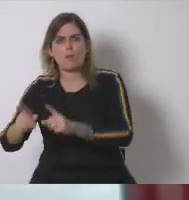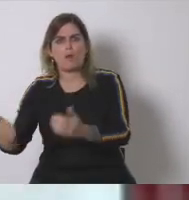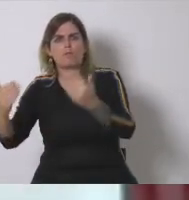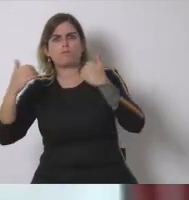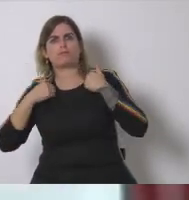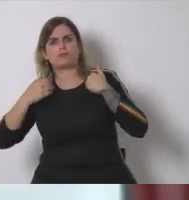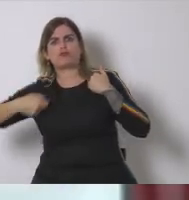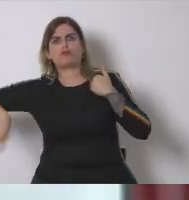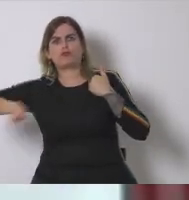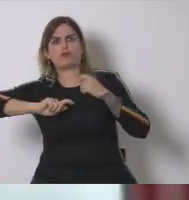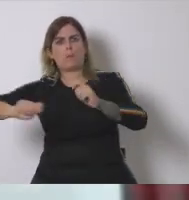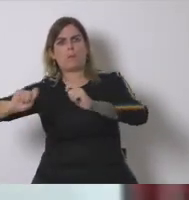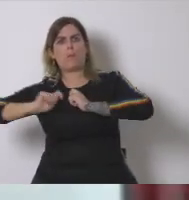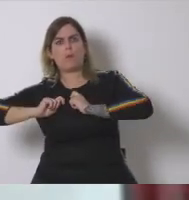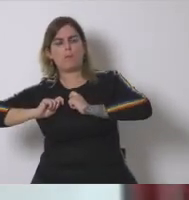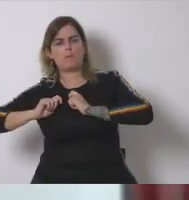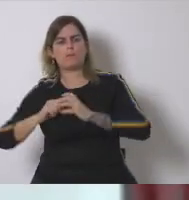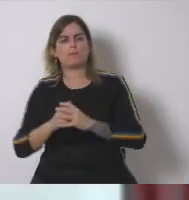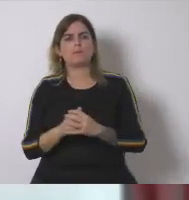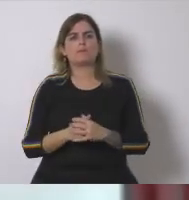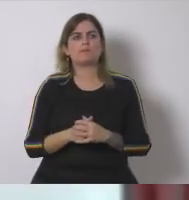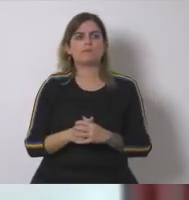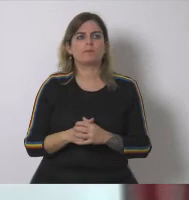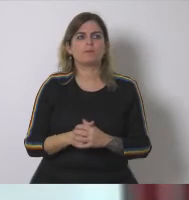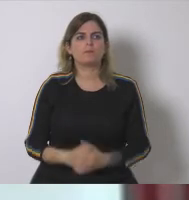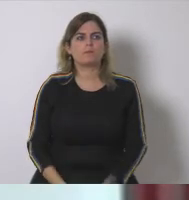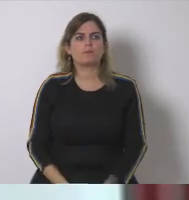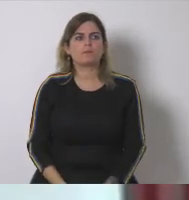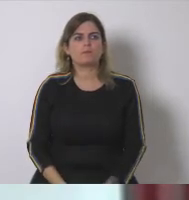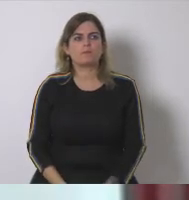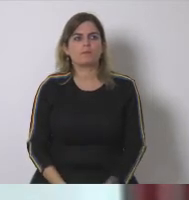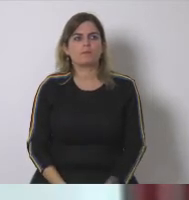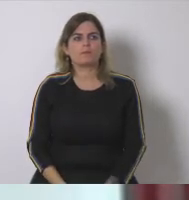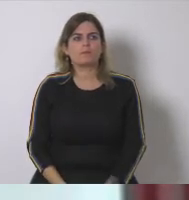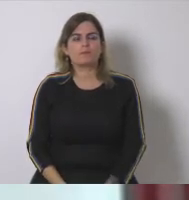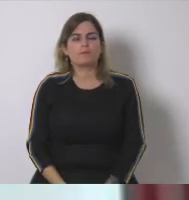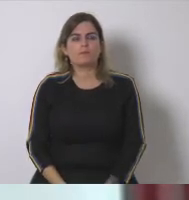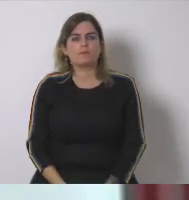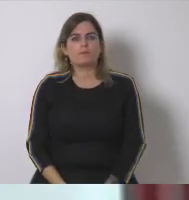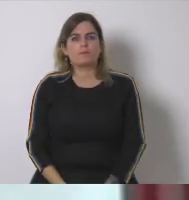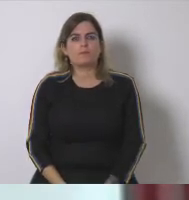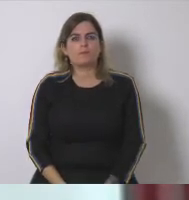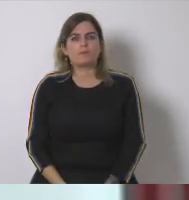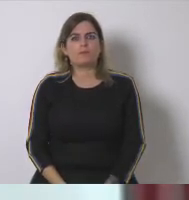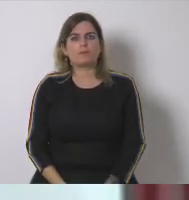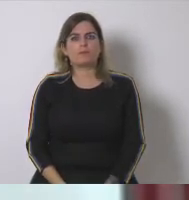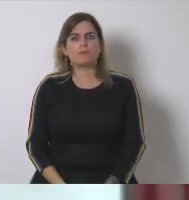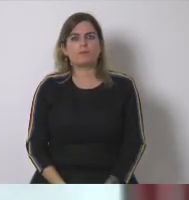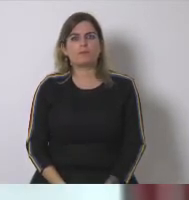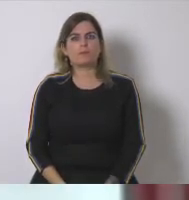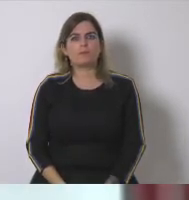al final el problema lo tendremos nosotros y es así como funciona claro nosotros ¿qué decimos?